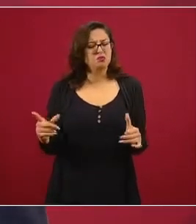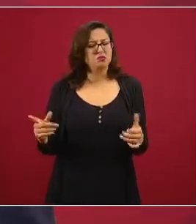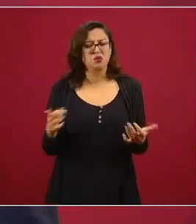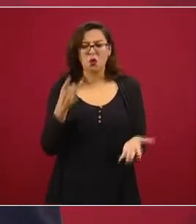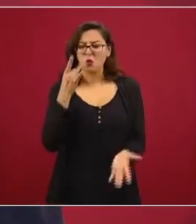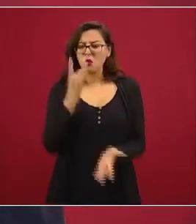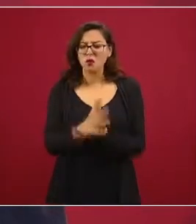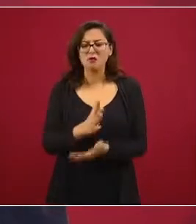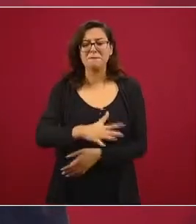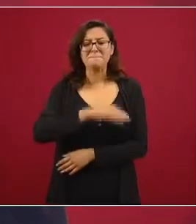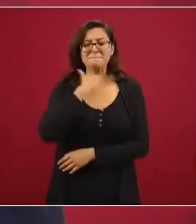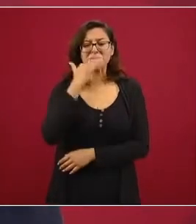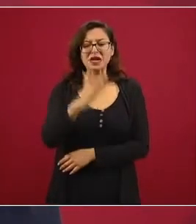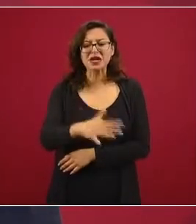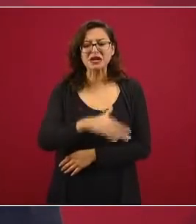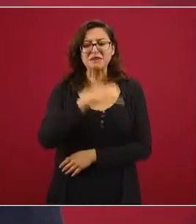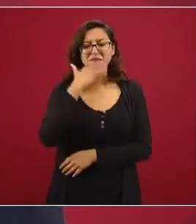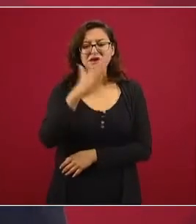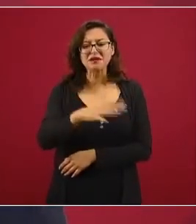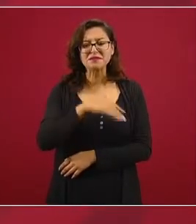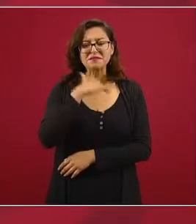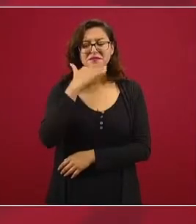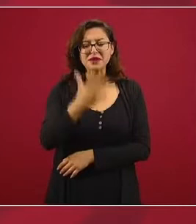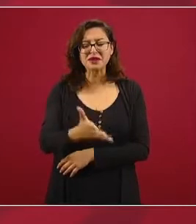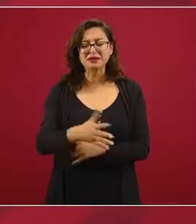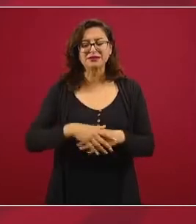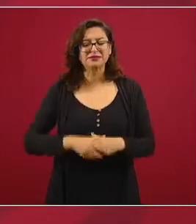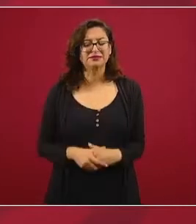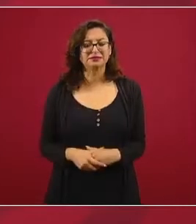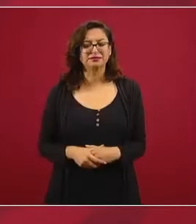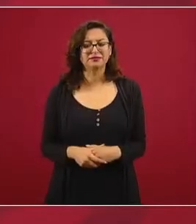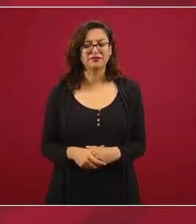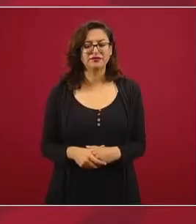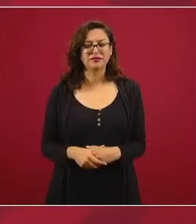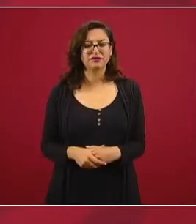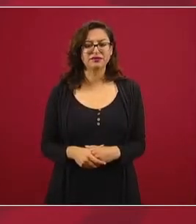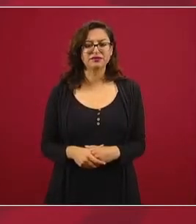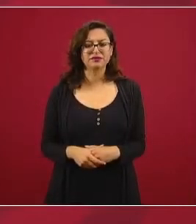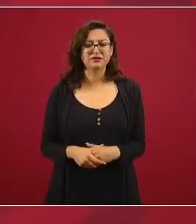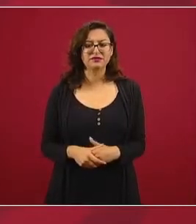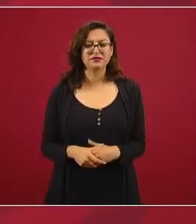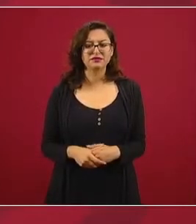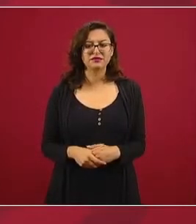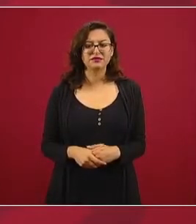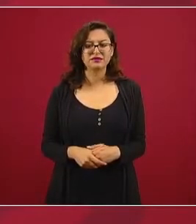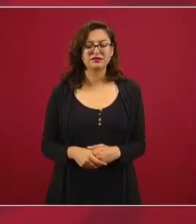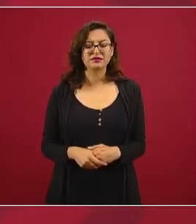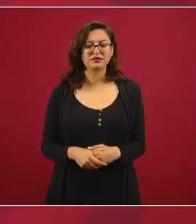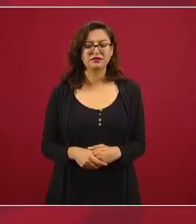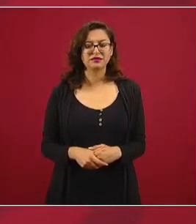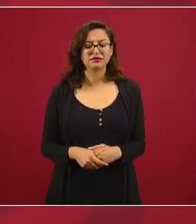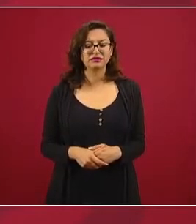¿Cómo es posible que en